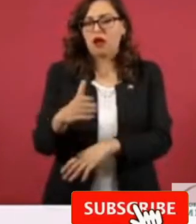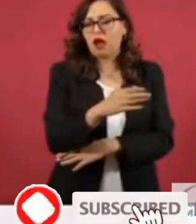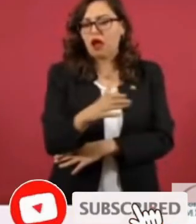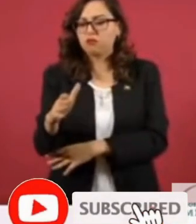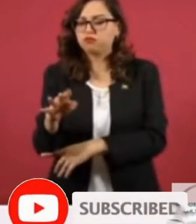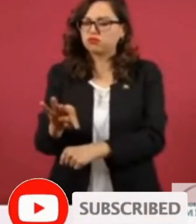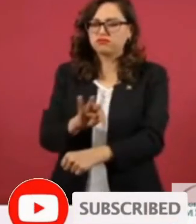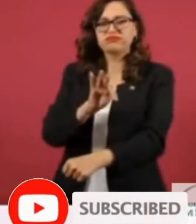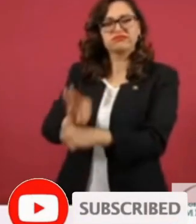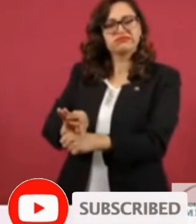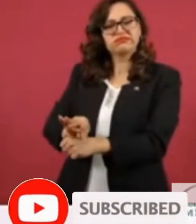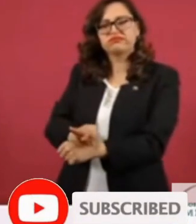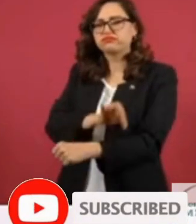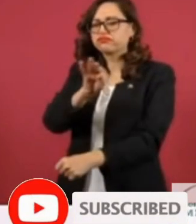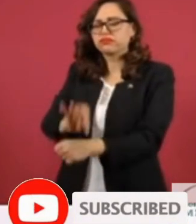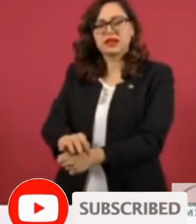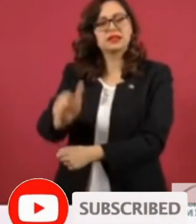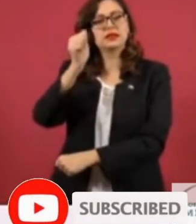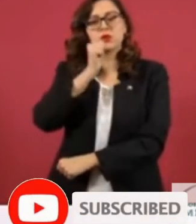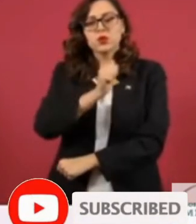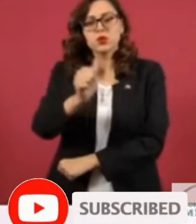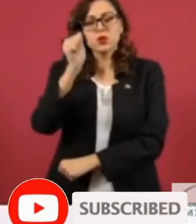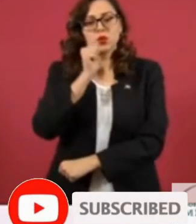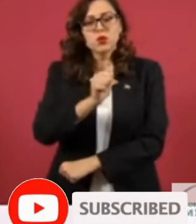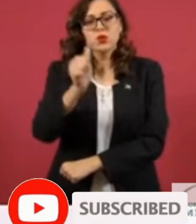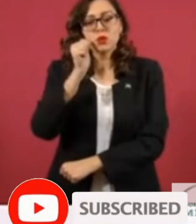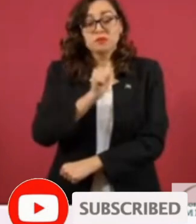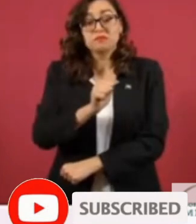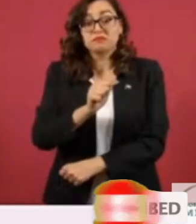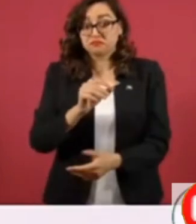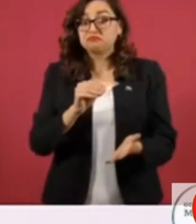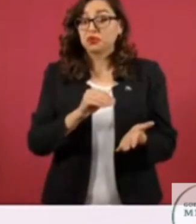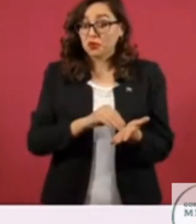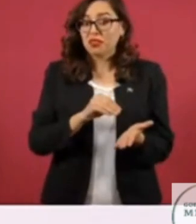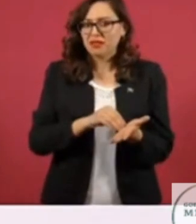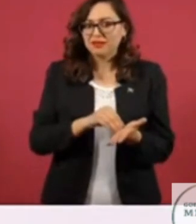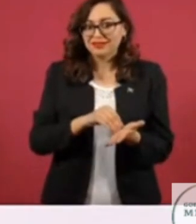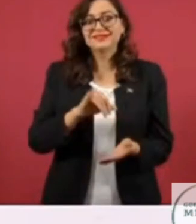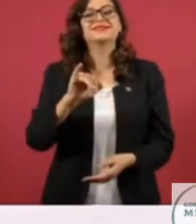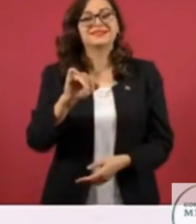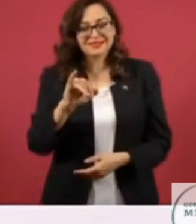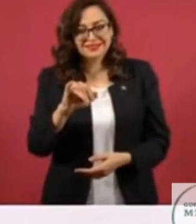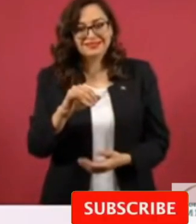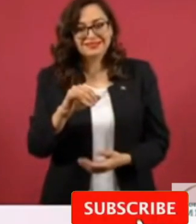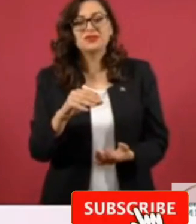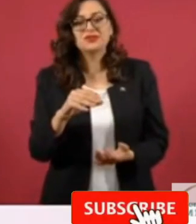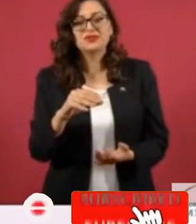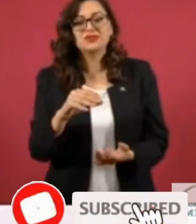mexicanos. Y dije todavía porque